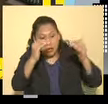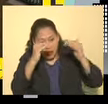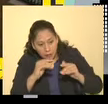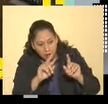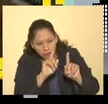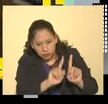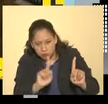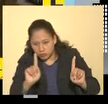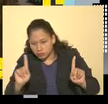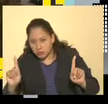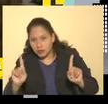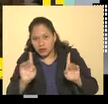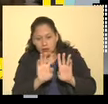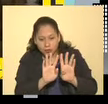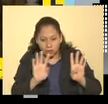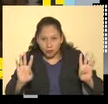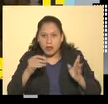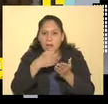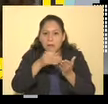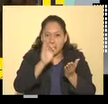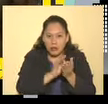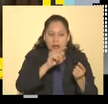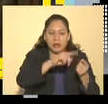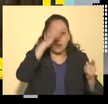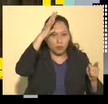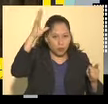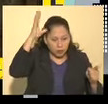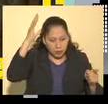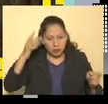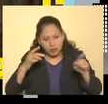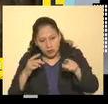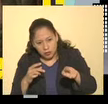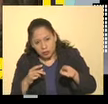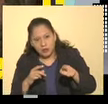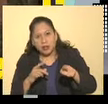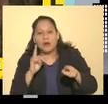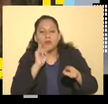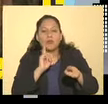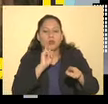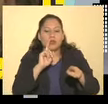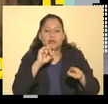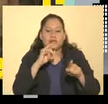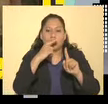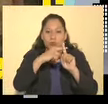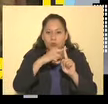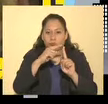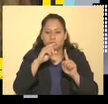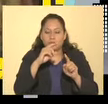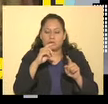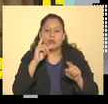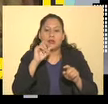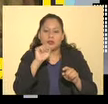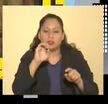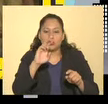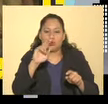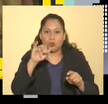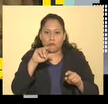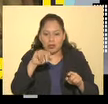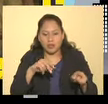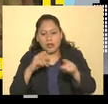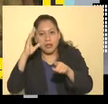héroes de la patria. Cuauhtémoc, Sor Juana Inés de la Cruz, Miguel Hidalgo,